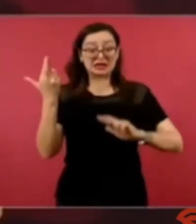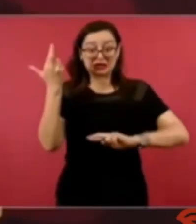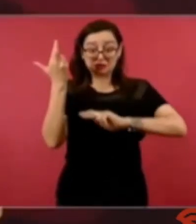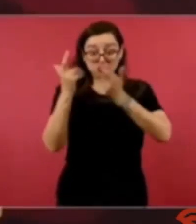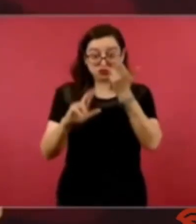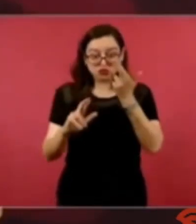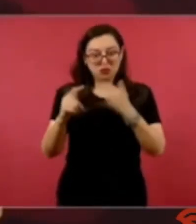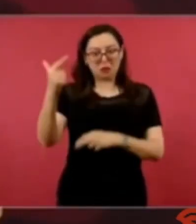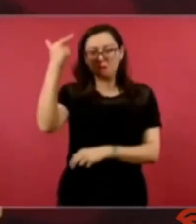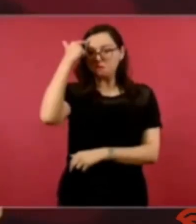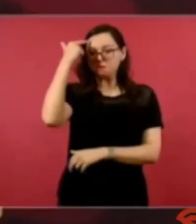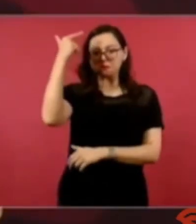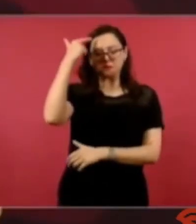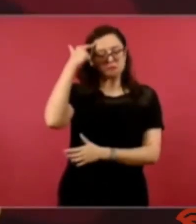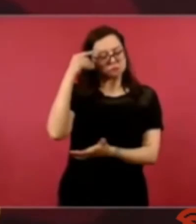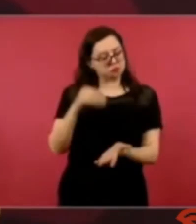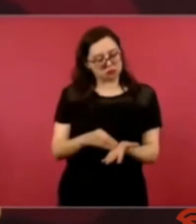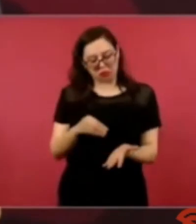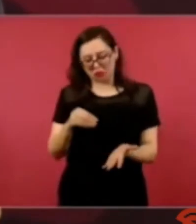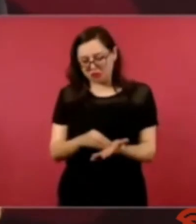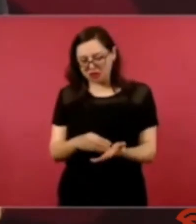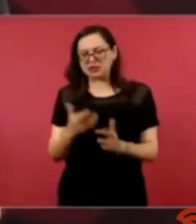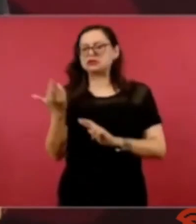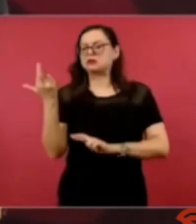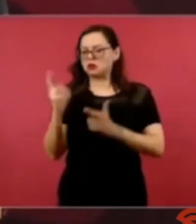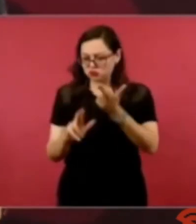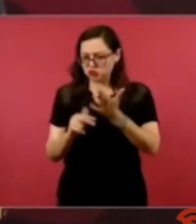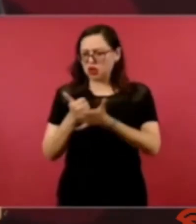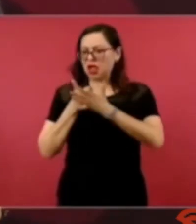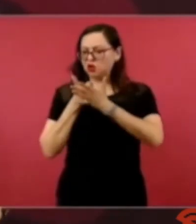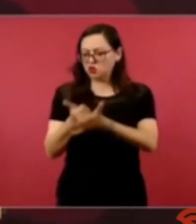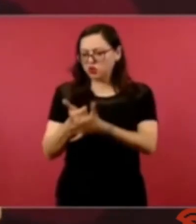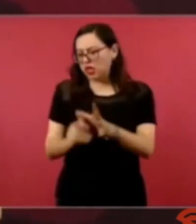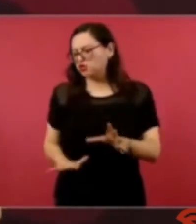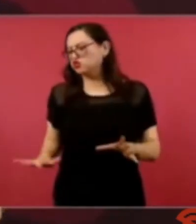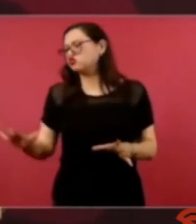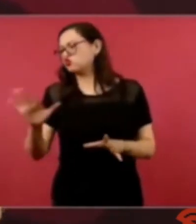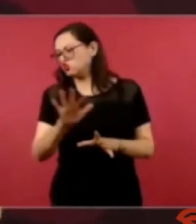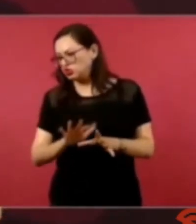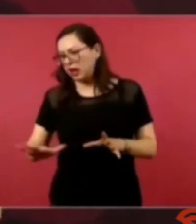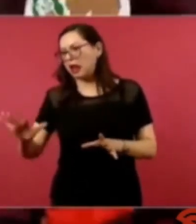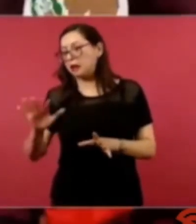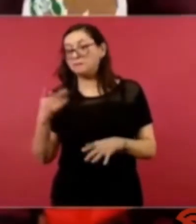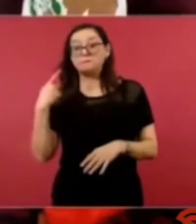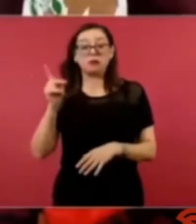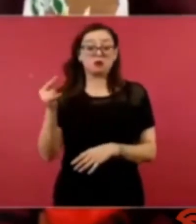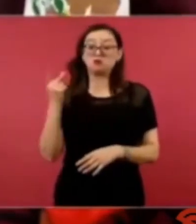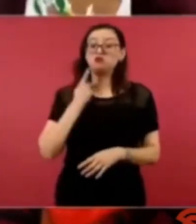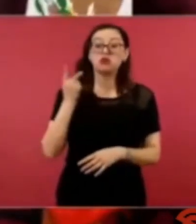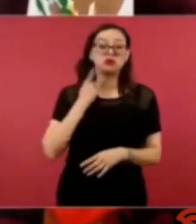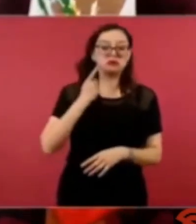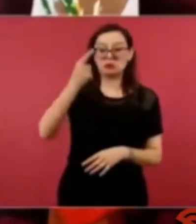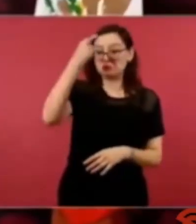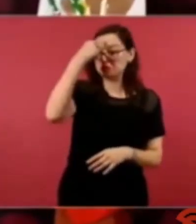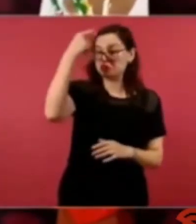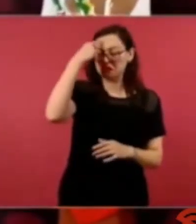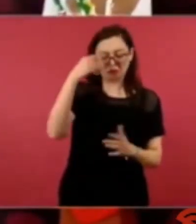no pudo se avanzó en el terreno social pero en el terreno político siguió lo mismo